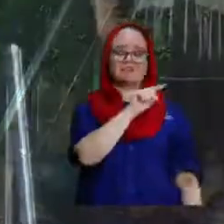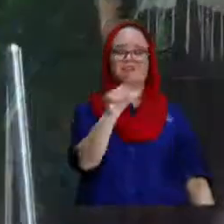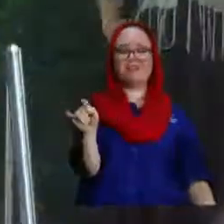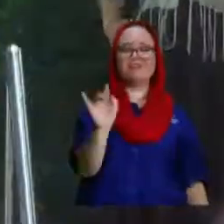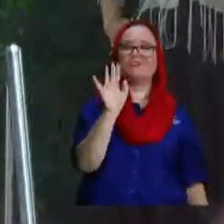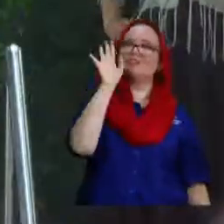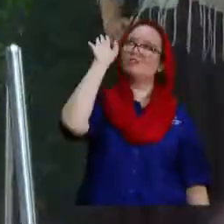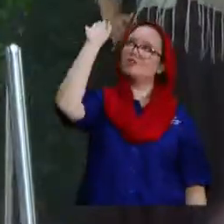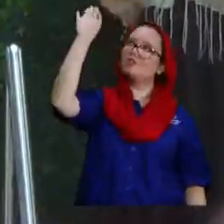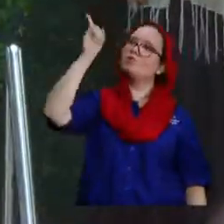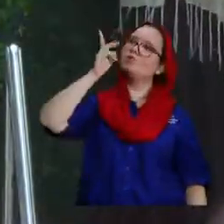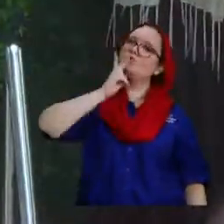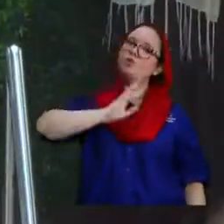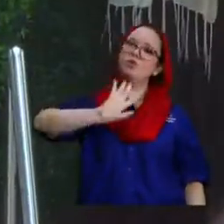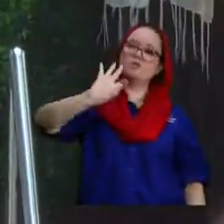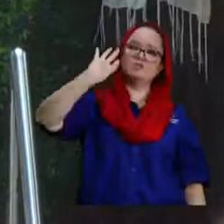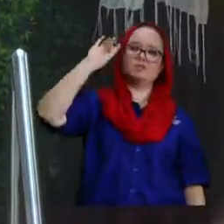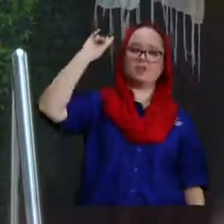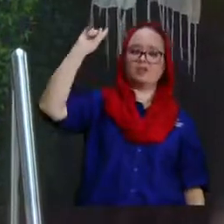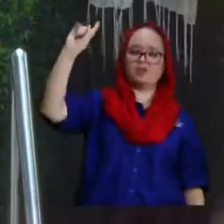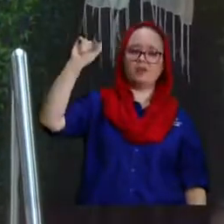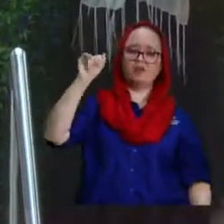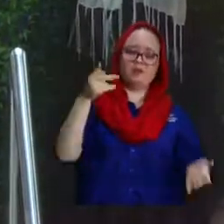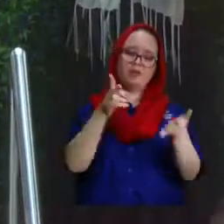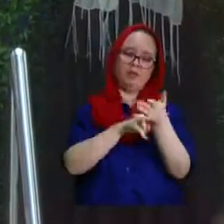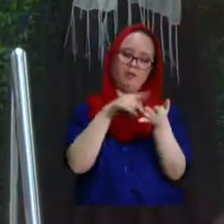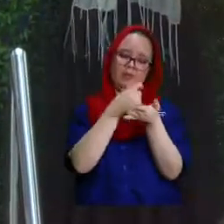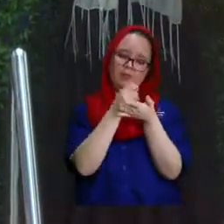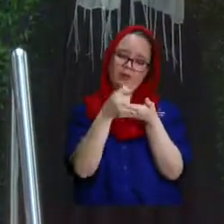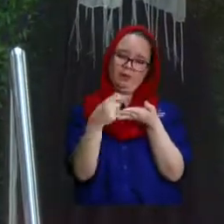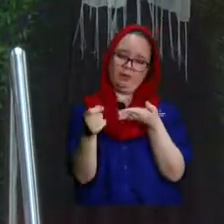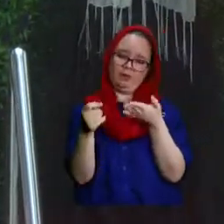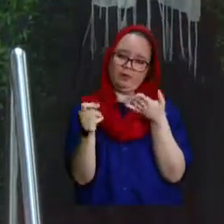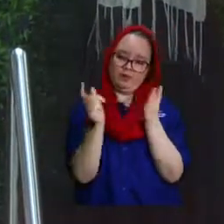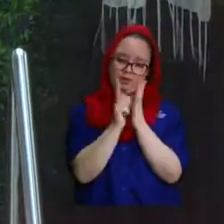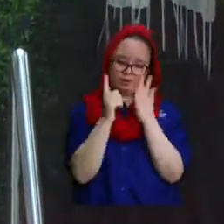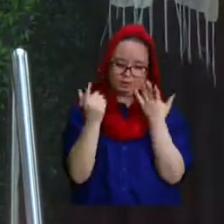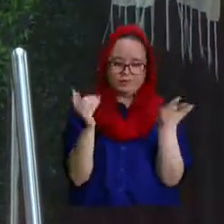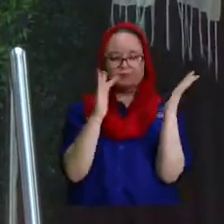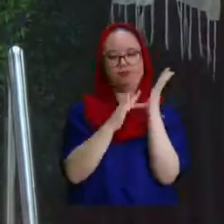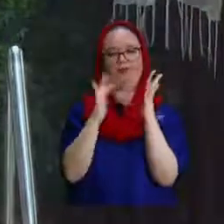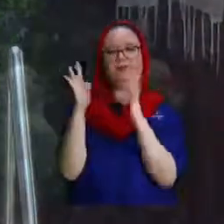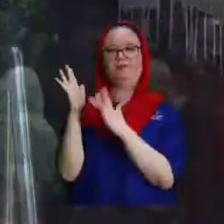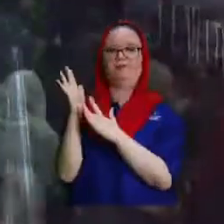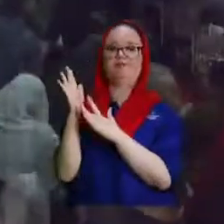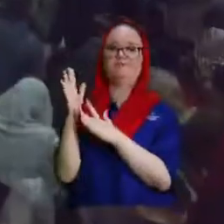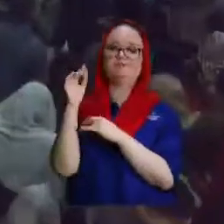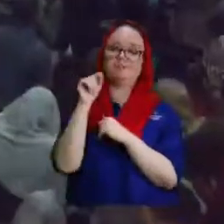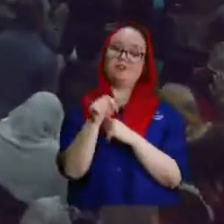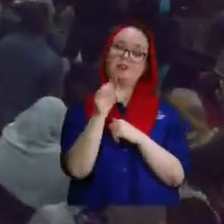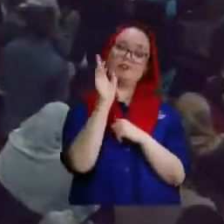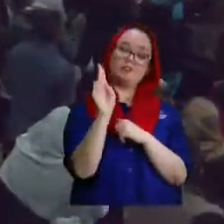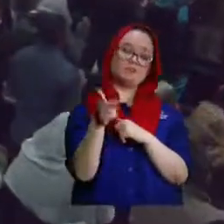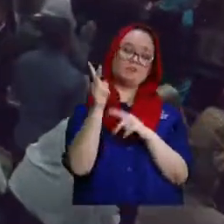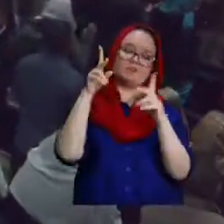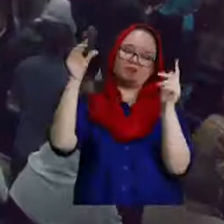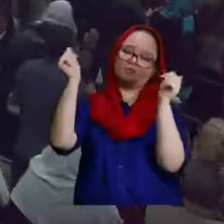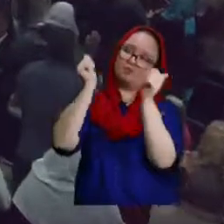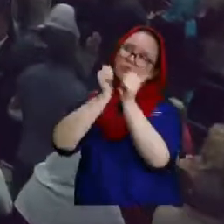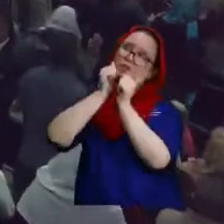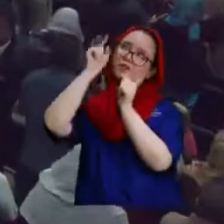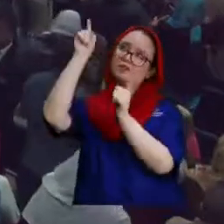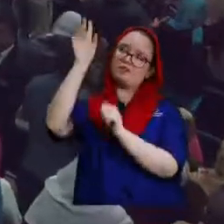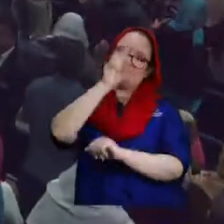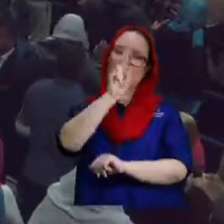hijos escríbelos en el libro de la vida del Cordero Señor y que nunca echen marcha atrás